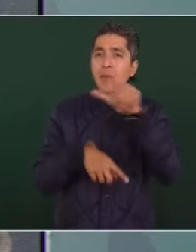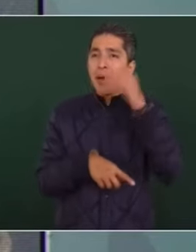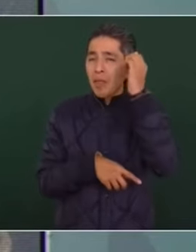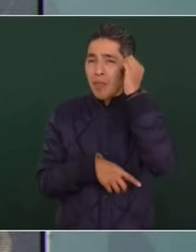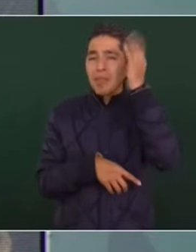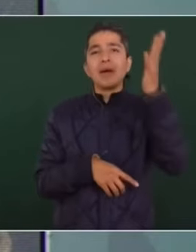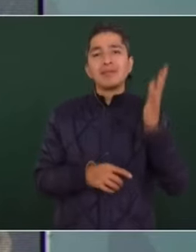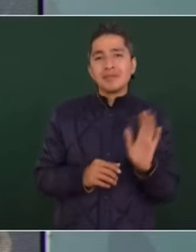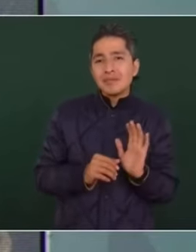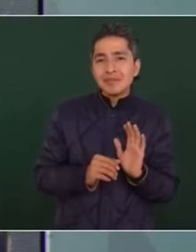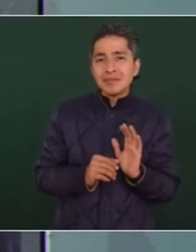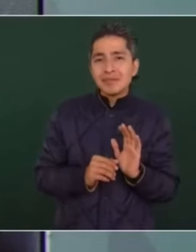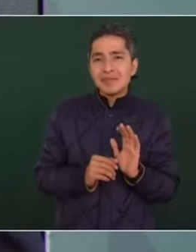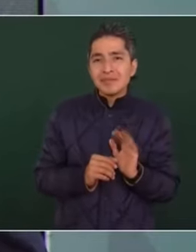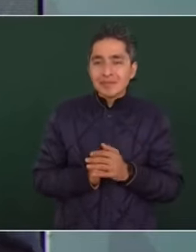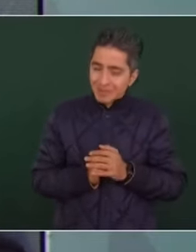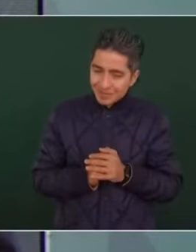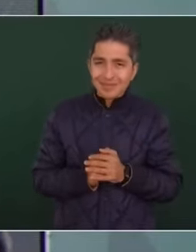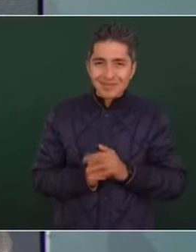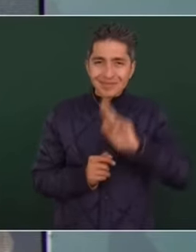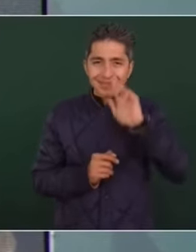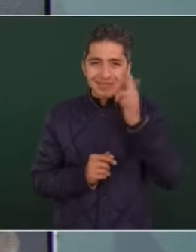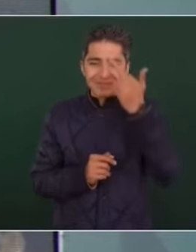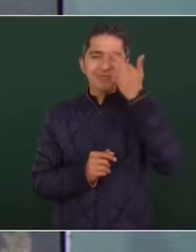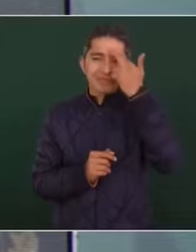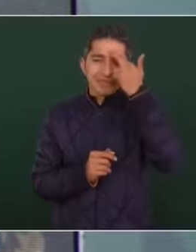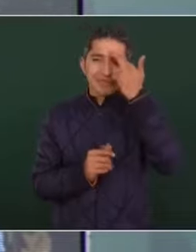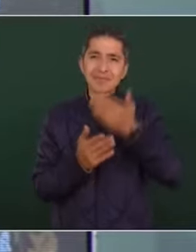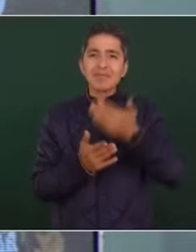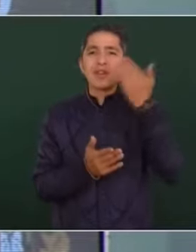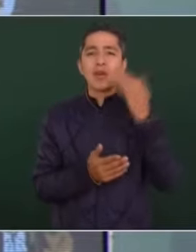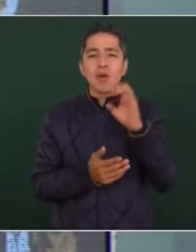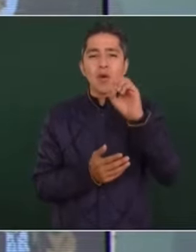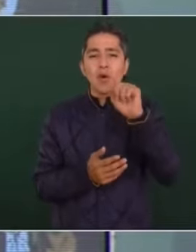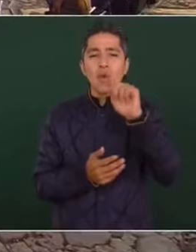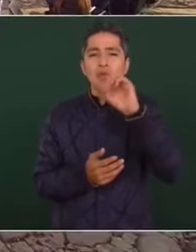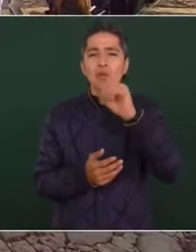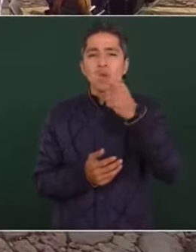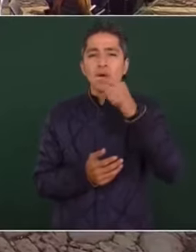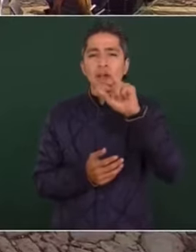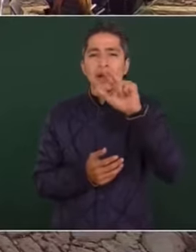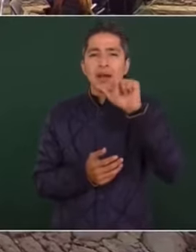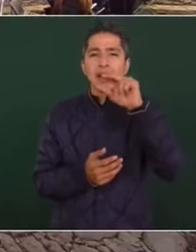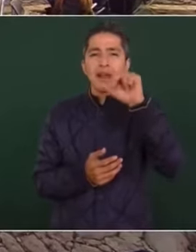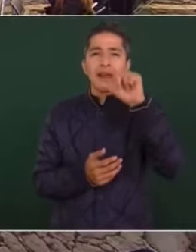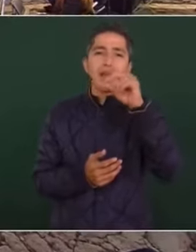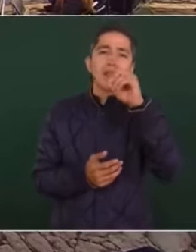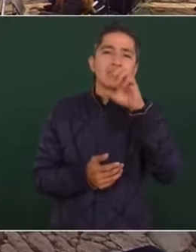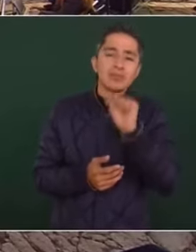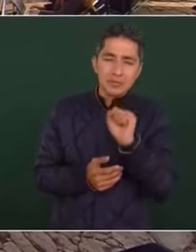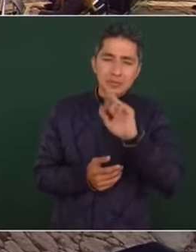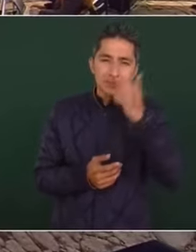Ah, bueno, recuerdo que decía Otto Granados, es que